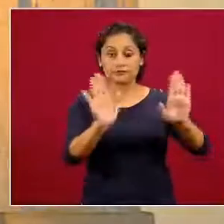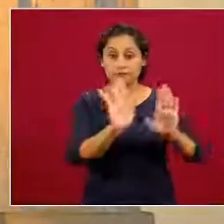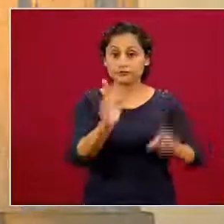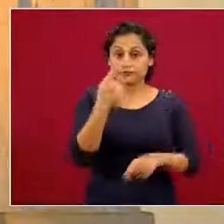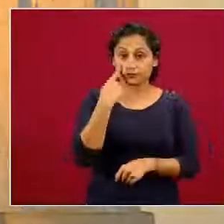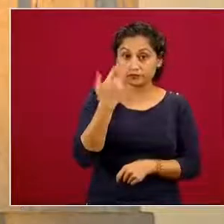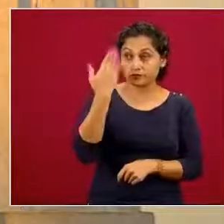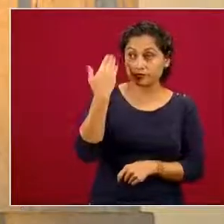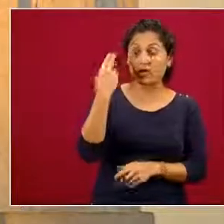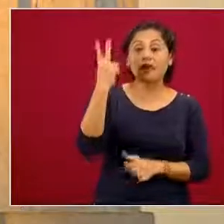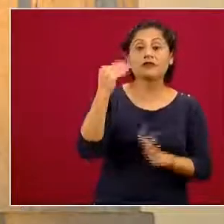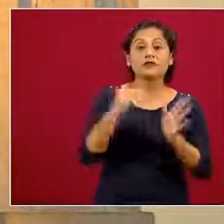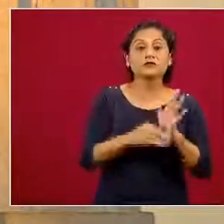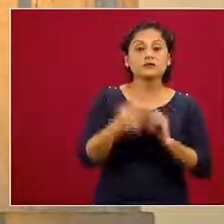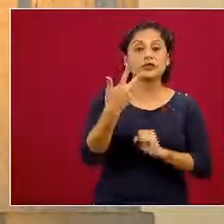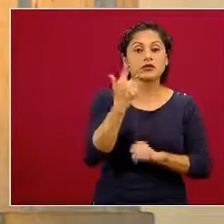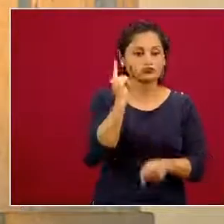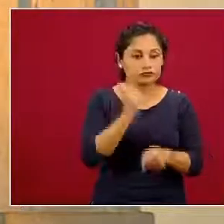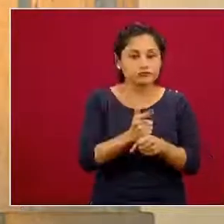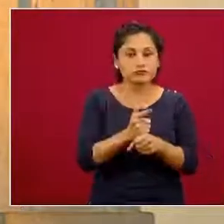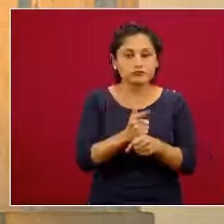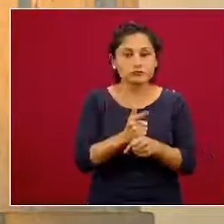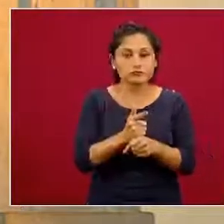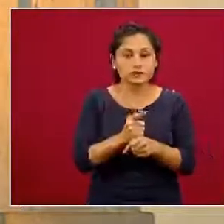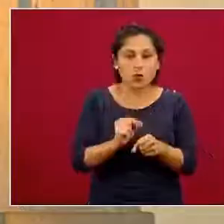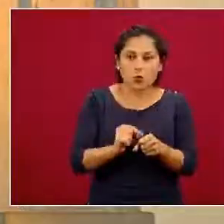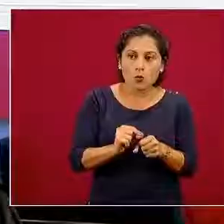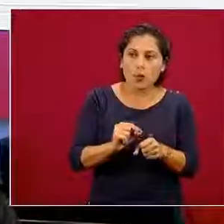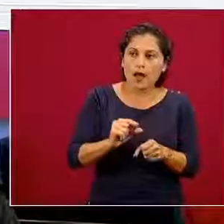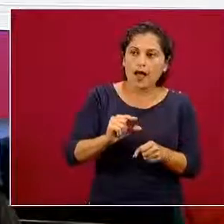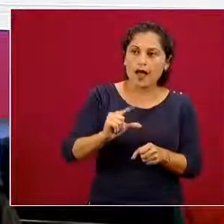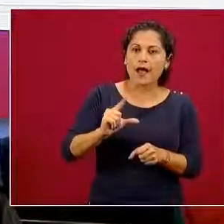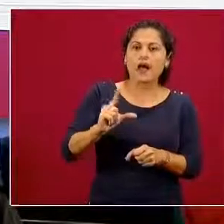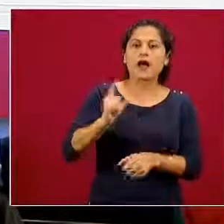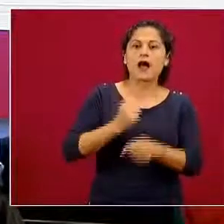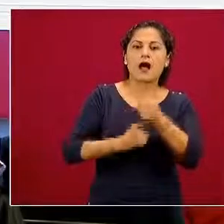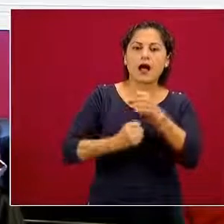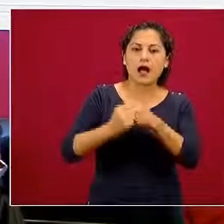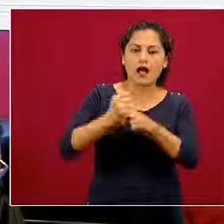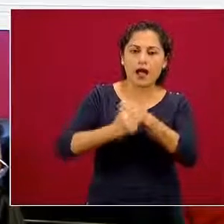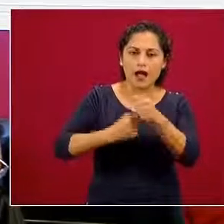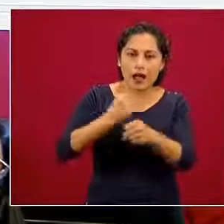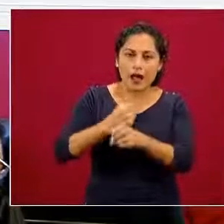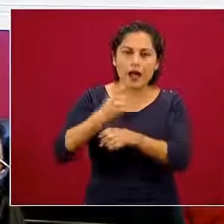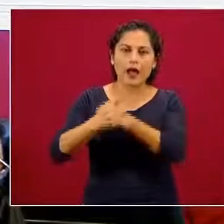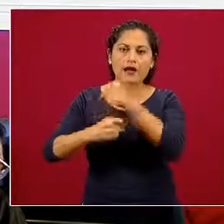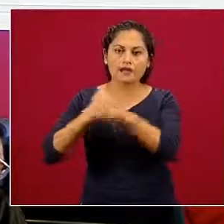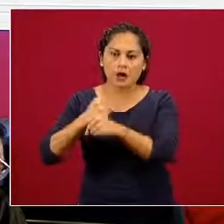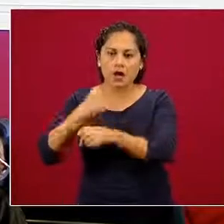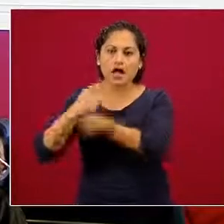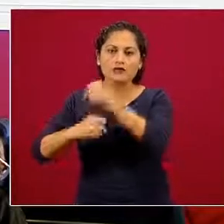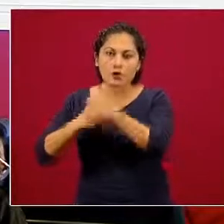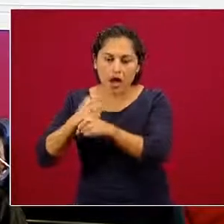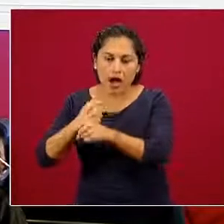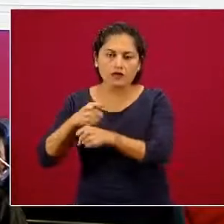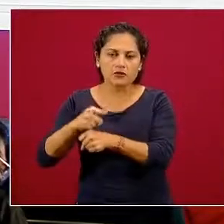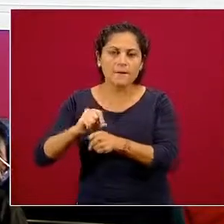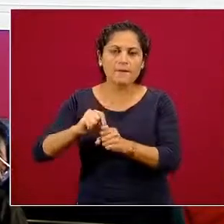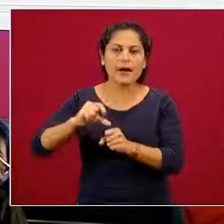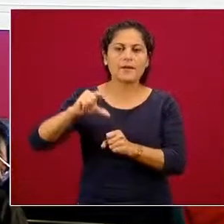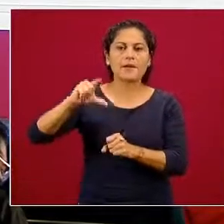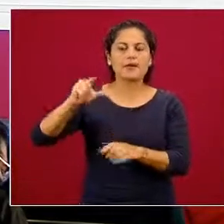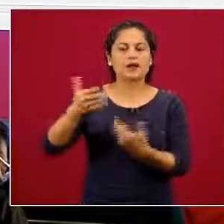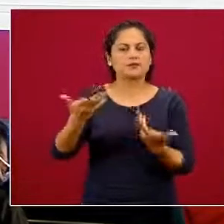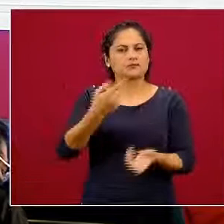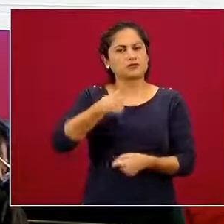2008 es que esta tasa se viene incrementando año con año. ¿Qué está pasando y qué es lo que estamos haciendo en este